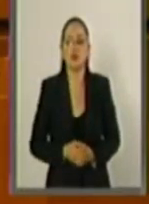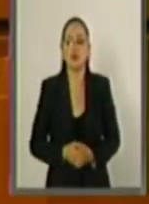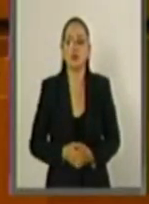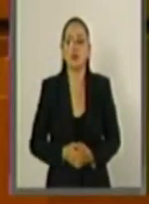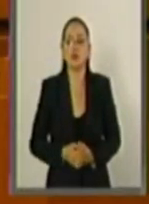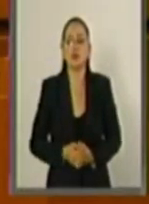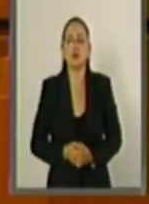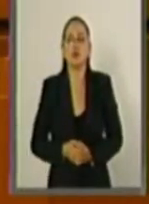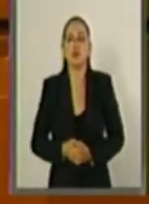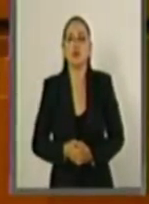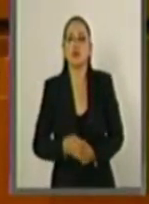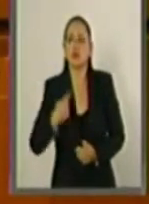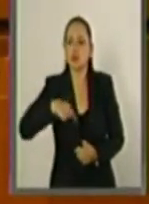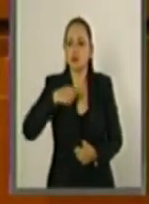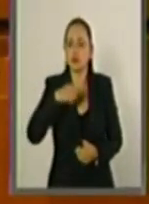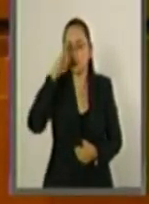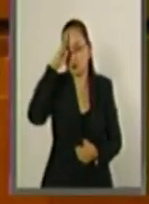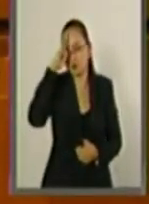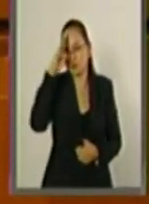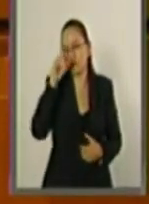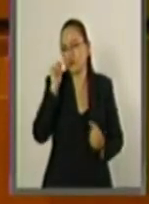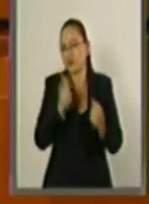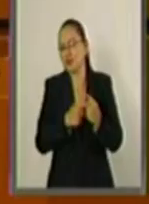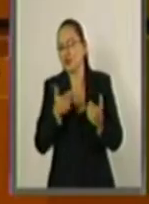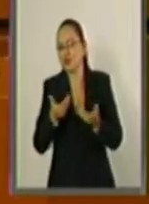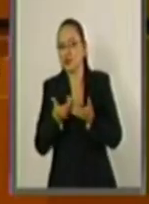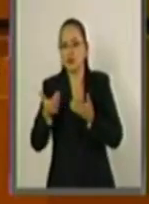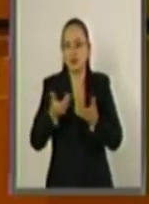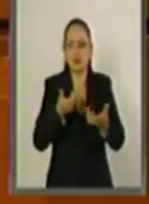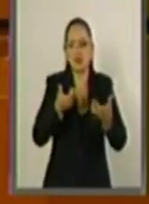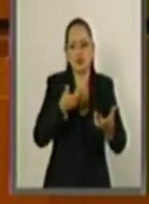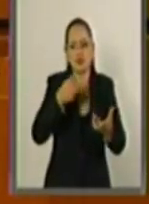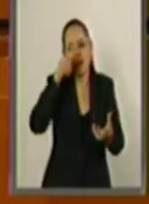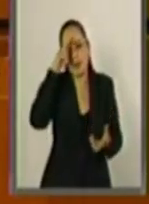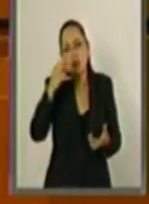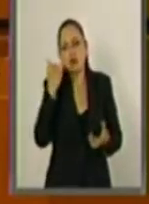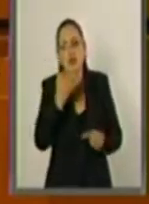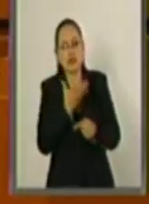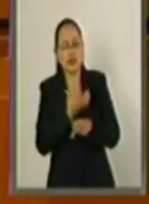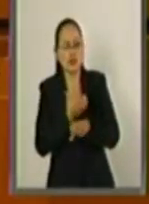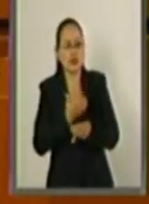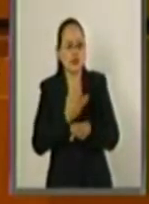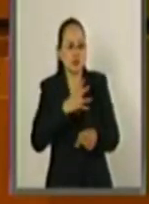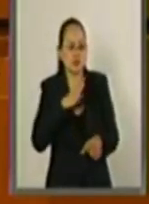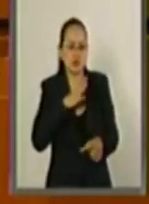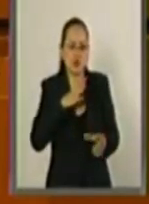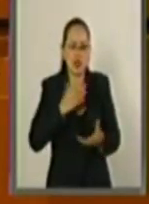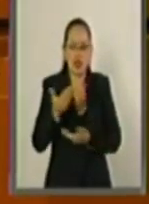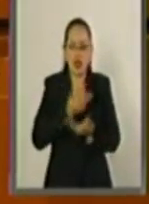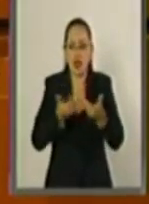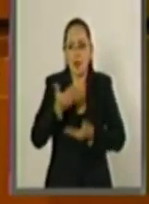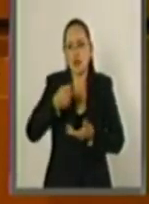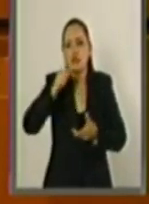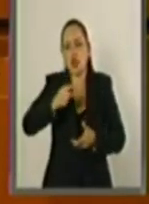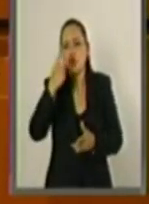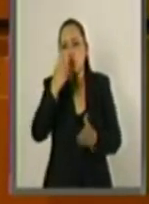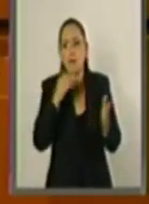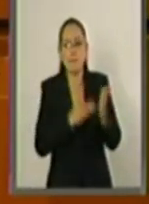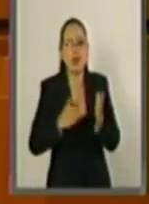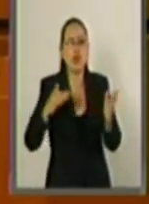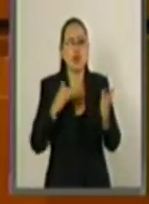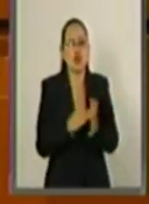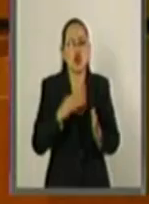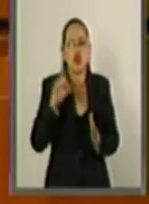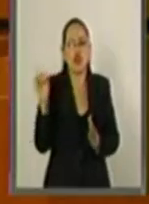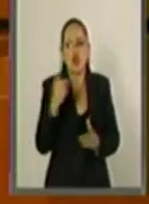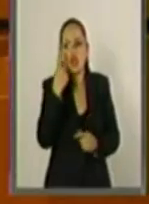muy lejos de pensar en factores de división y aislamiento, México y Estados Unidos sostienen intercambios comerciales que ascienden a más de un millón de dólares